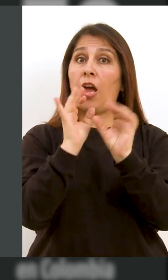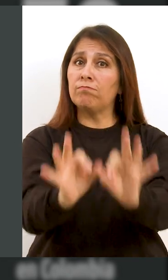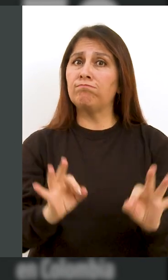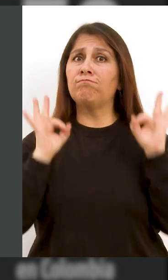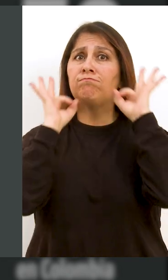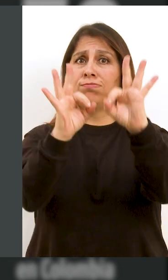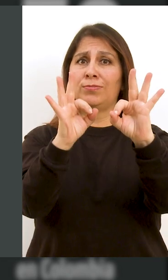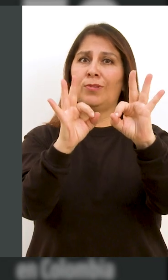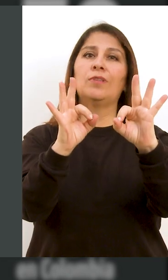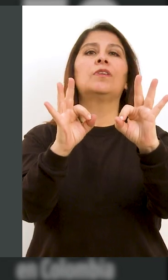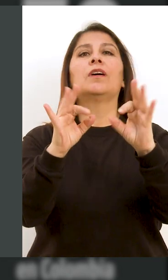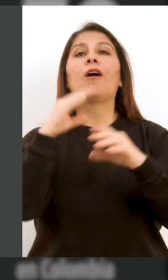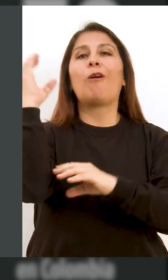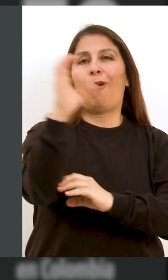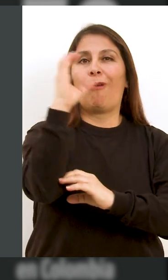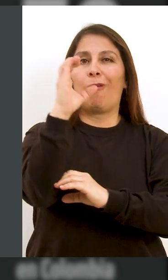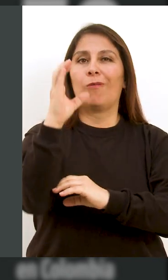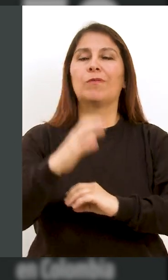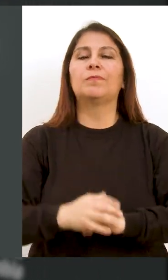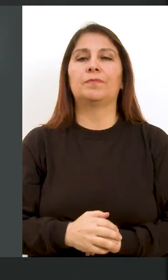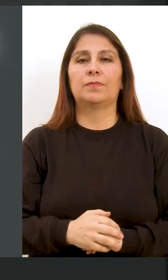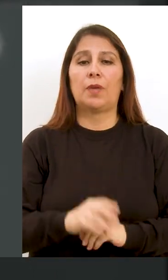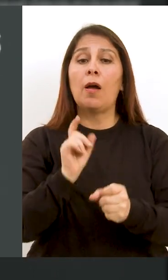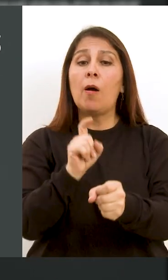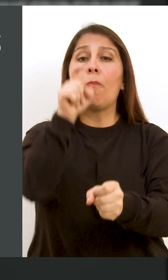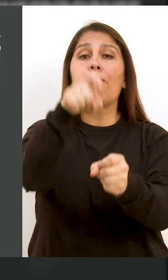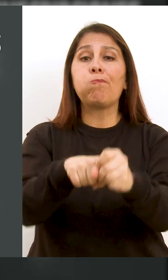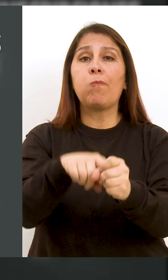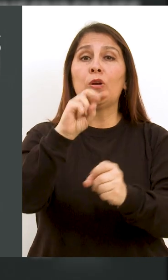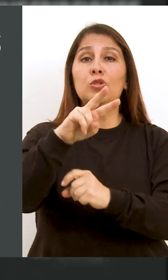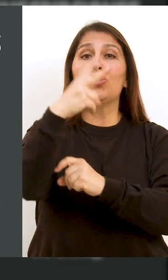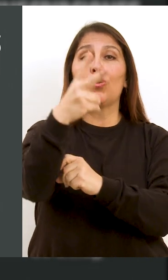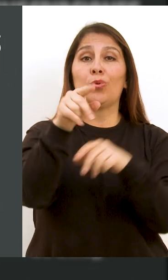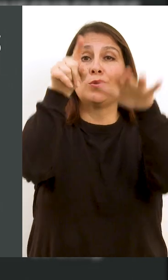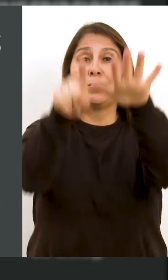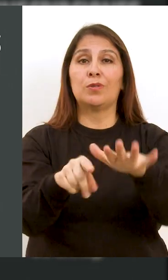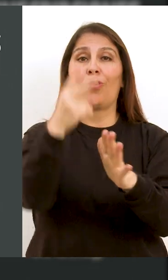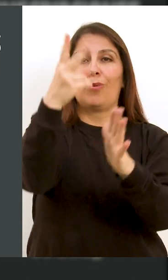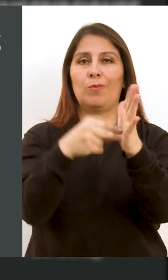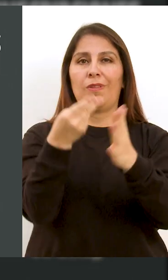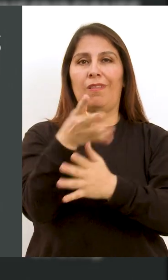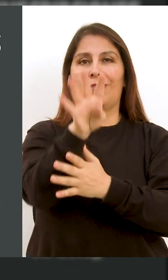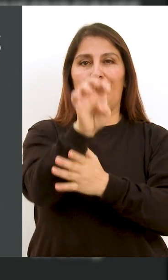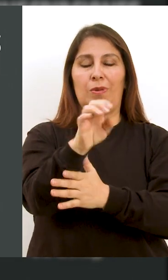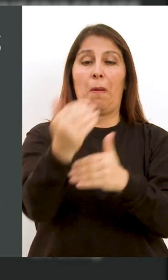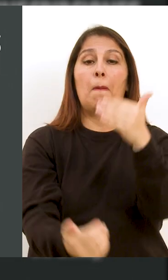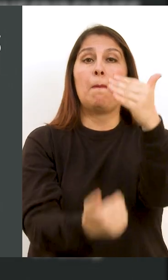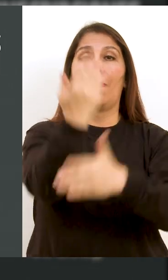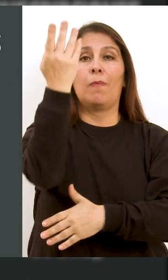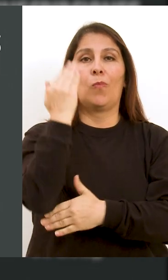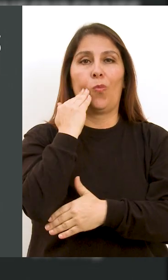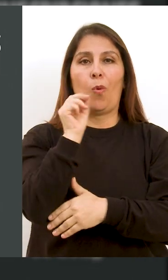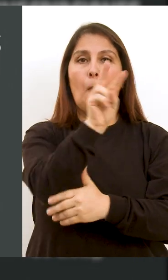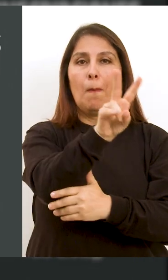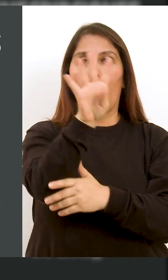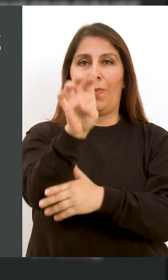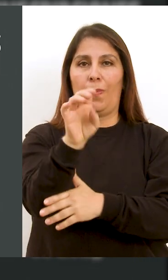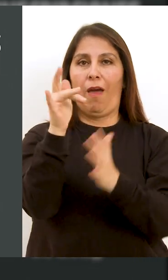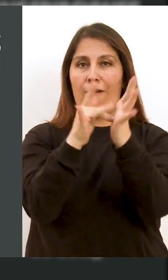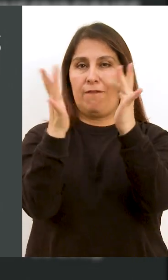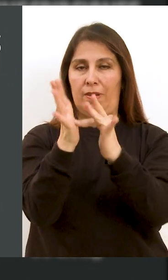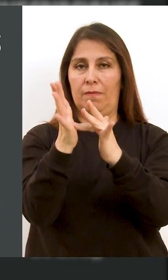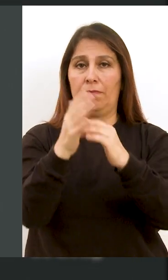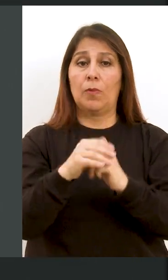institucionalmente en alta calidad en Colombia. Inscríbete para el segundo periodo de 2019 desde el 29 de abril.